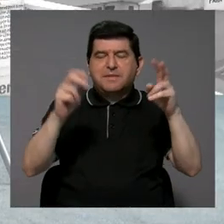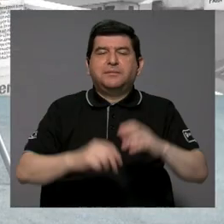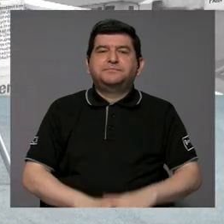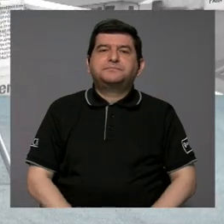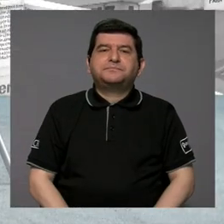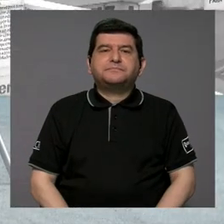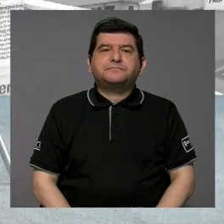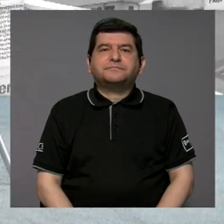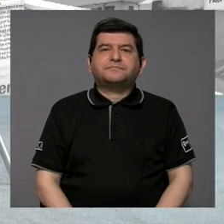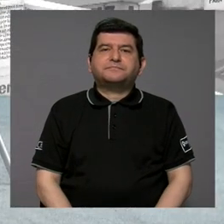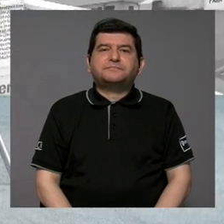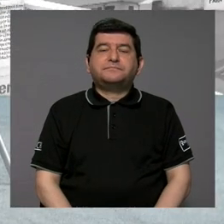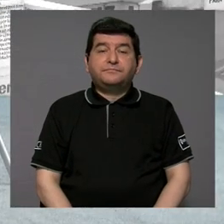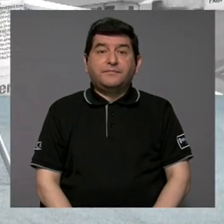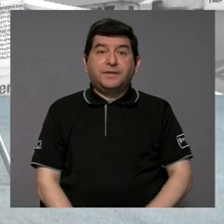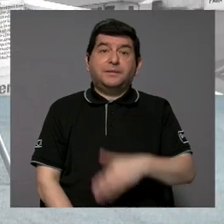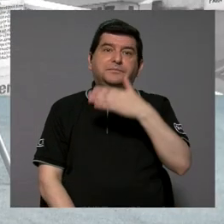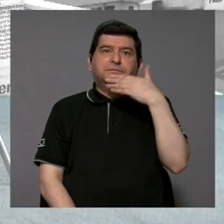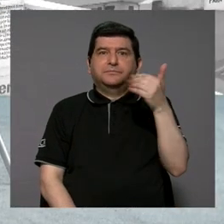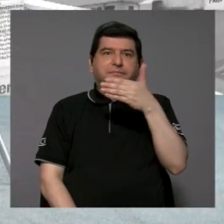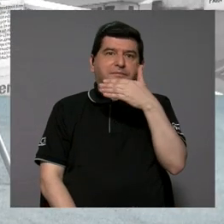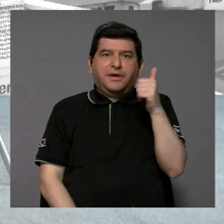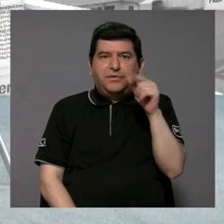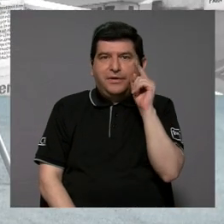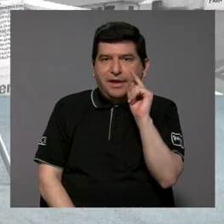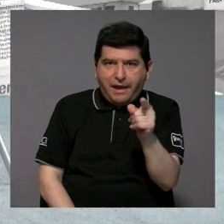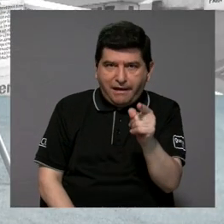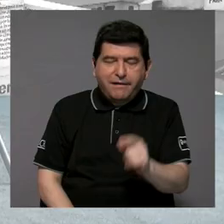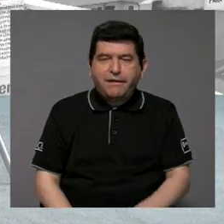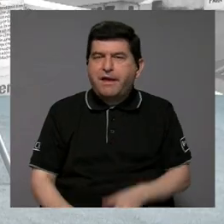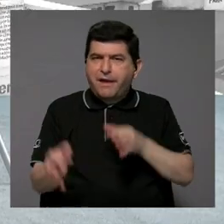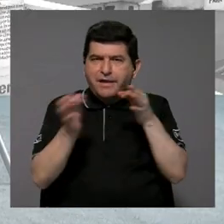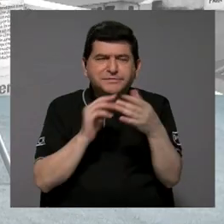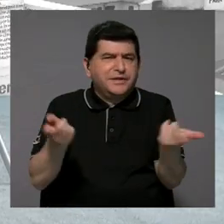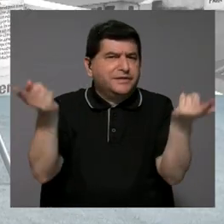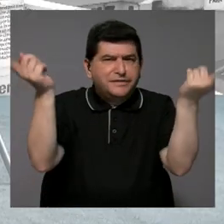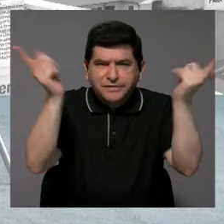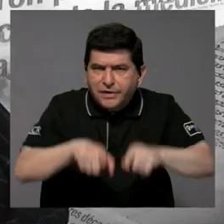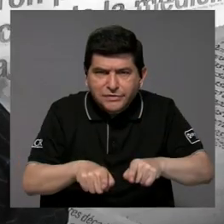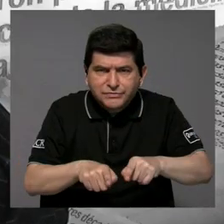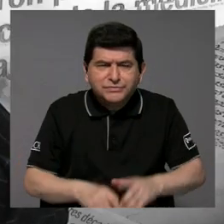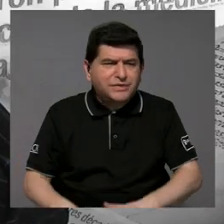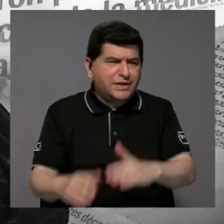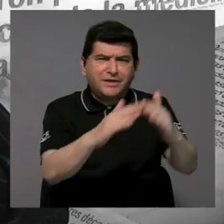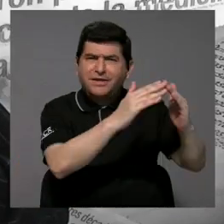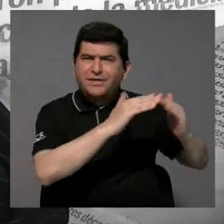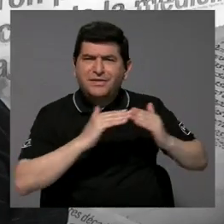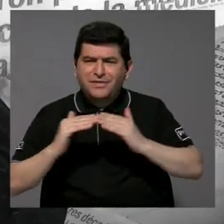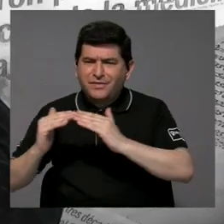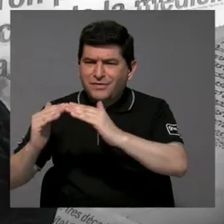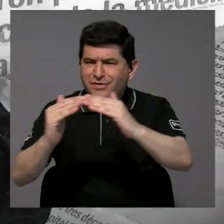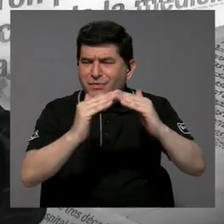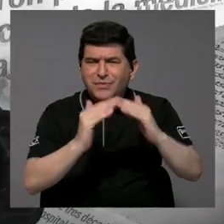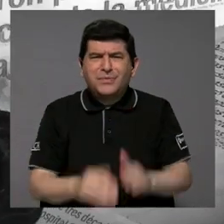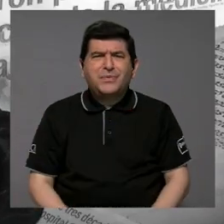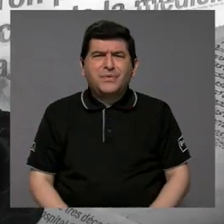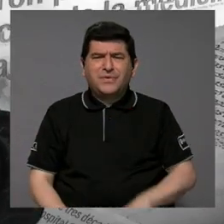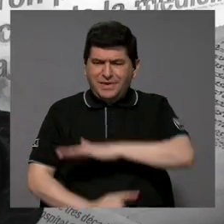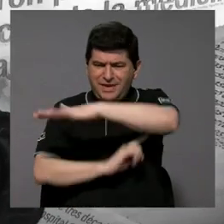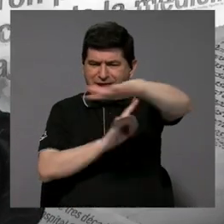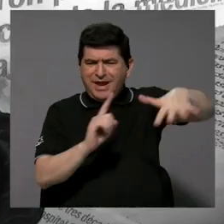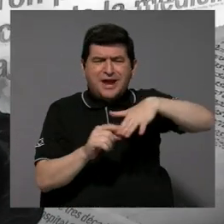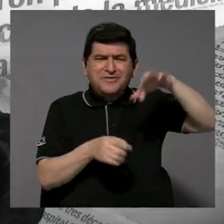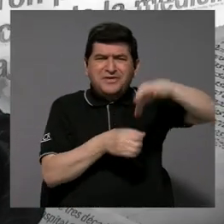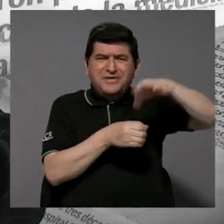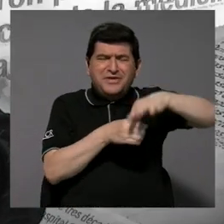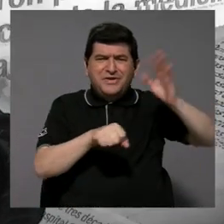Pues nadie mejor que nos cuente qué está sucediendo con las comunidades rodeadas de piña y